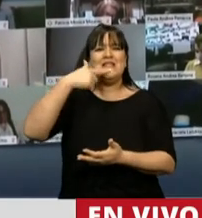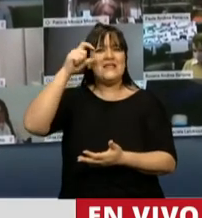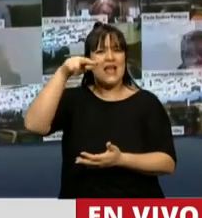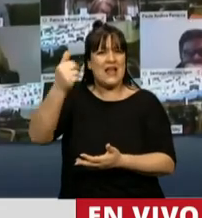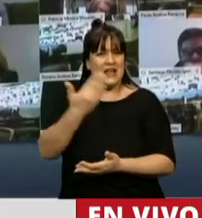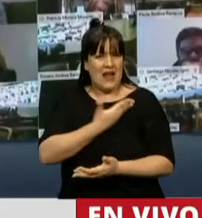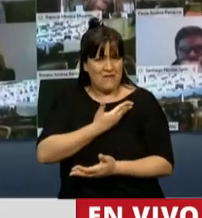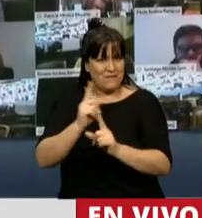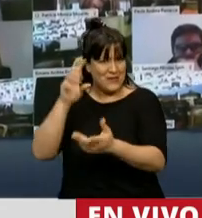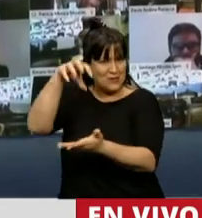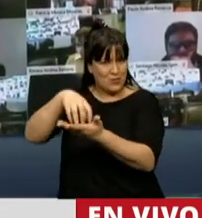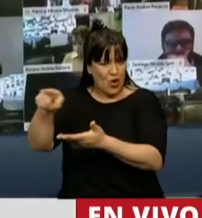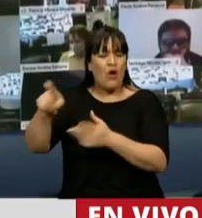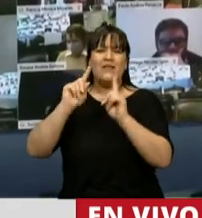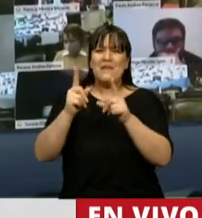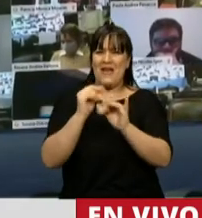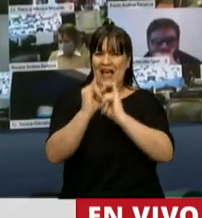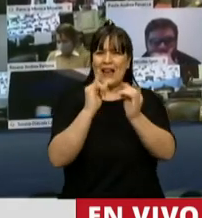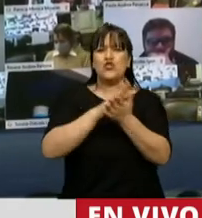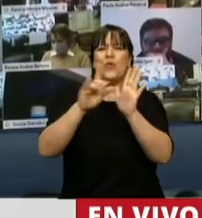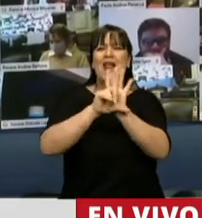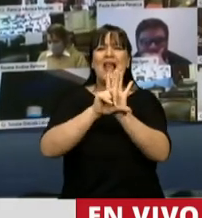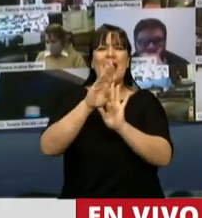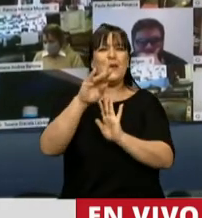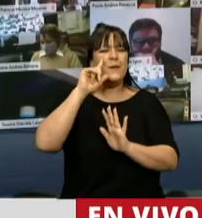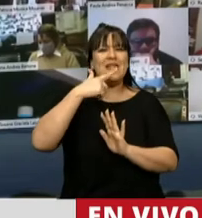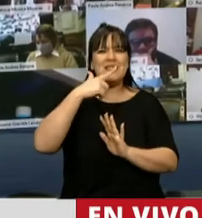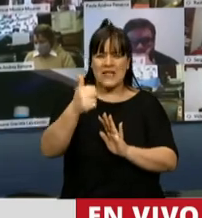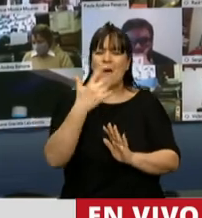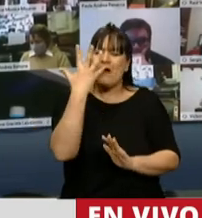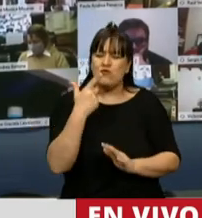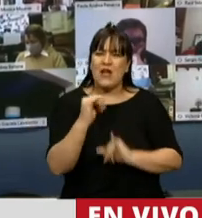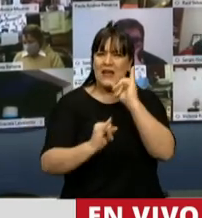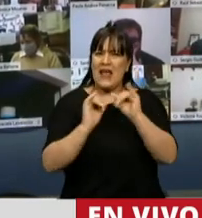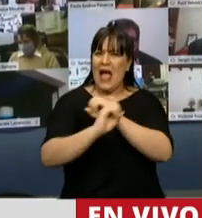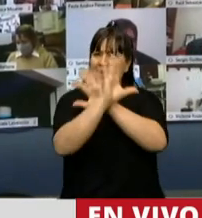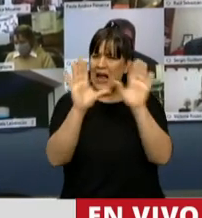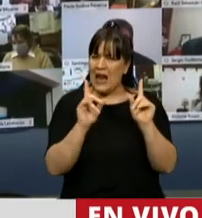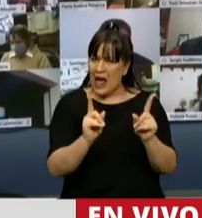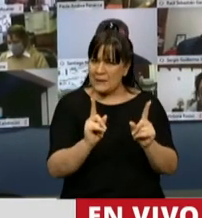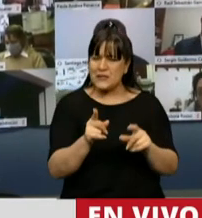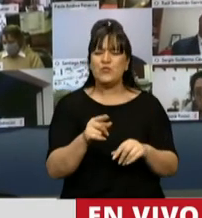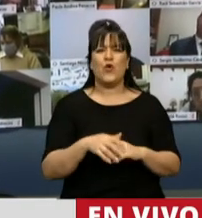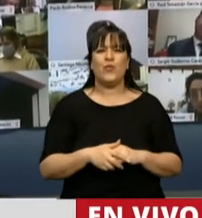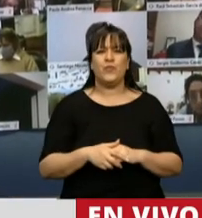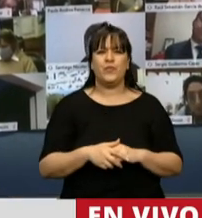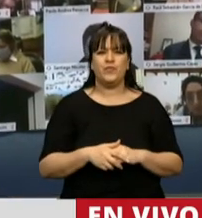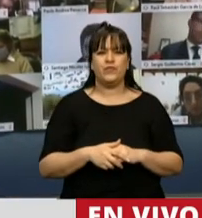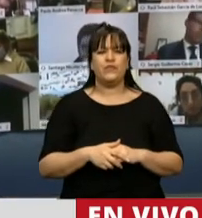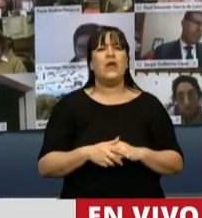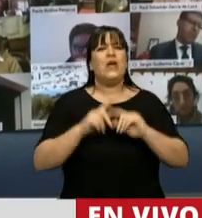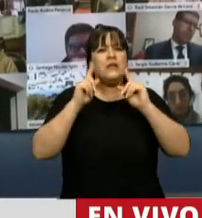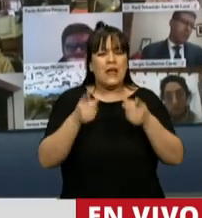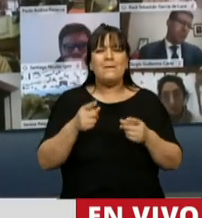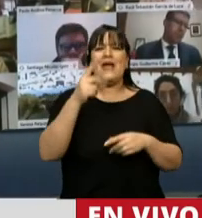Recién aclaraban el tema de la ley Brisas y yo lo que me gustaría aclarar en eso es que además se viabilizó